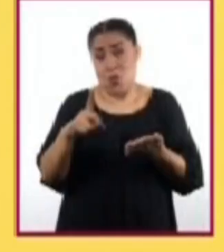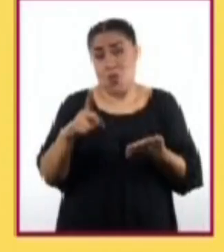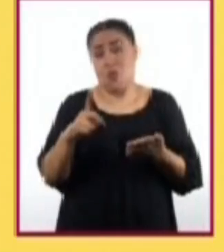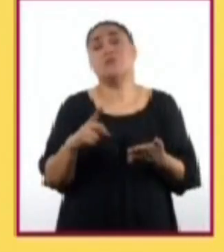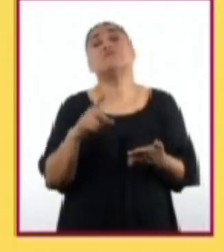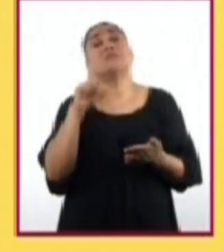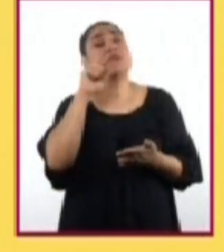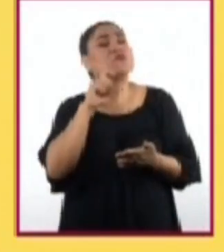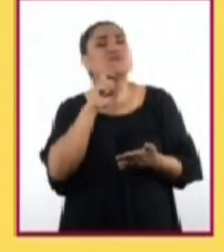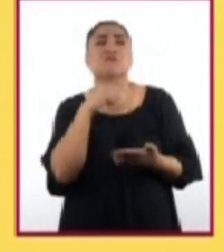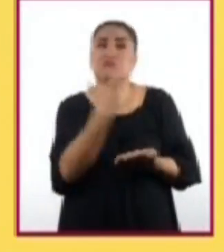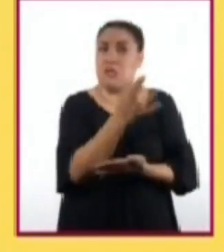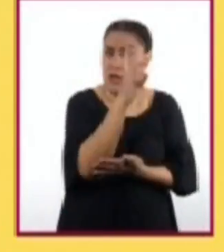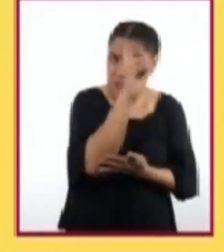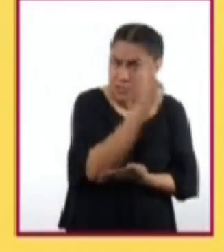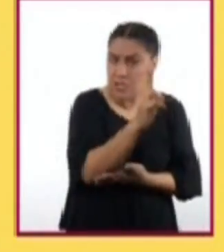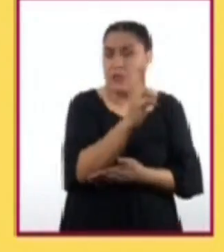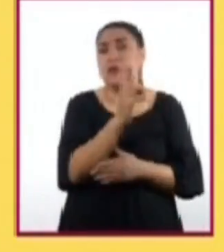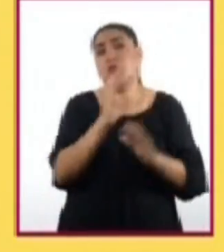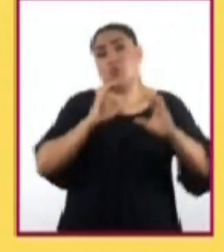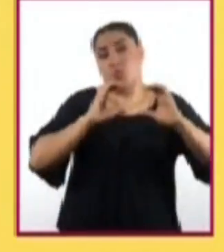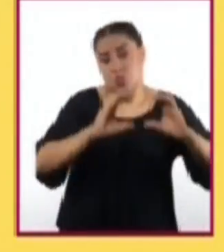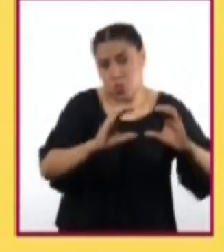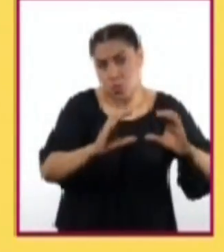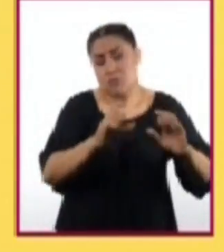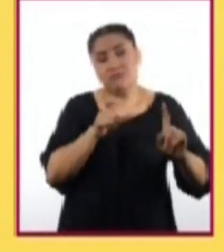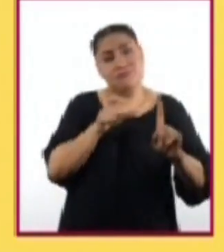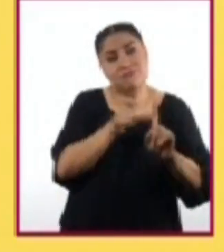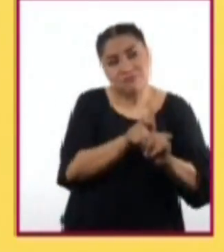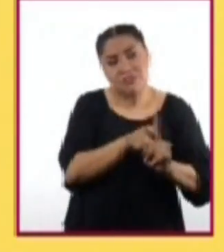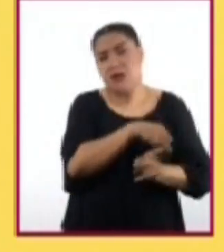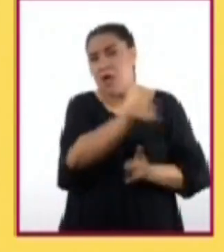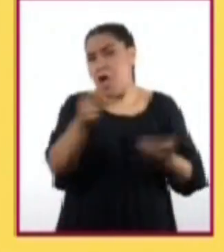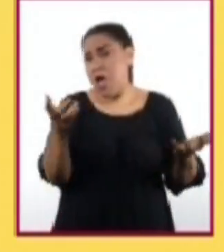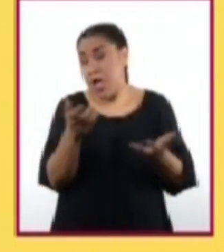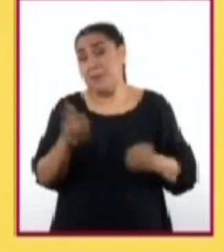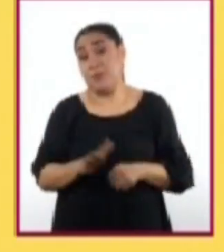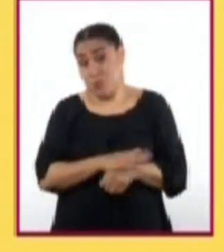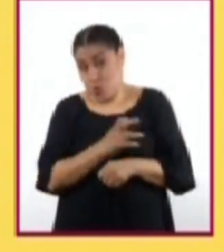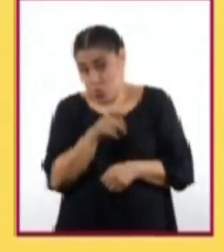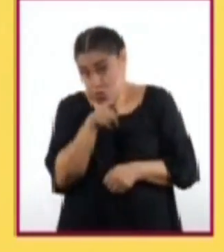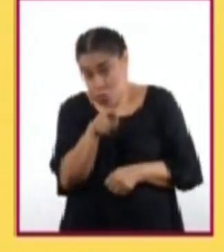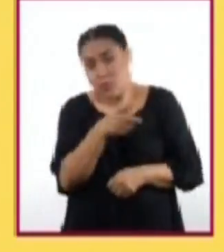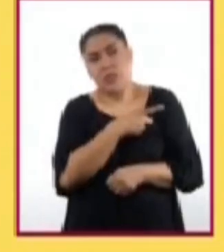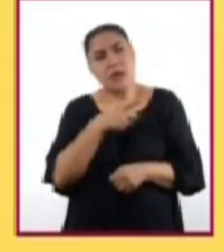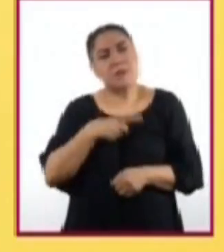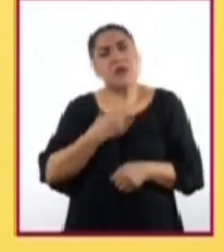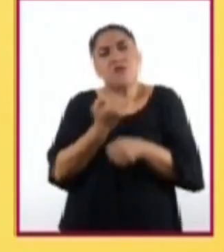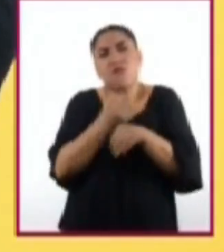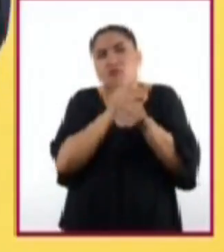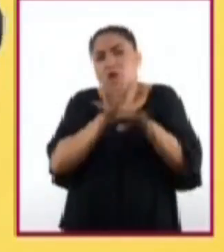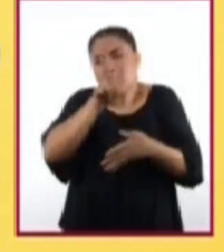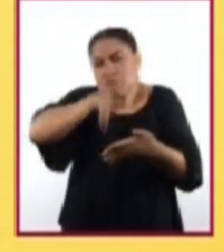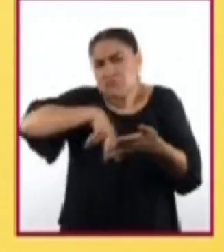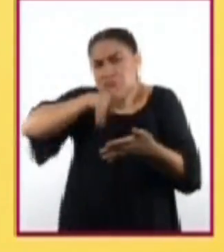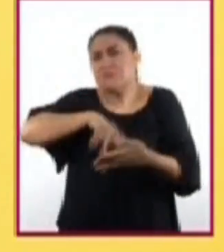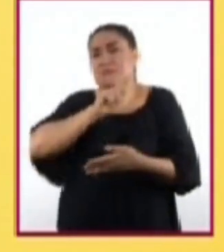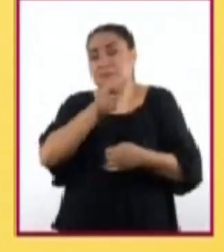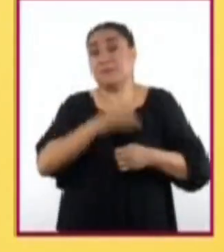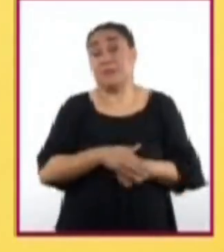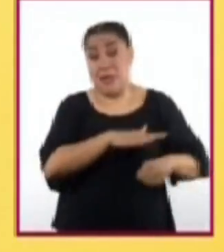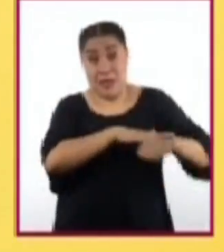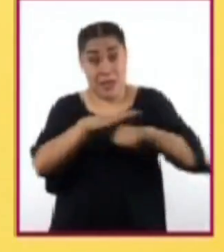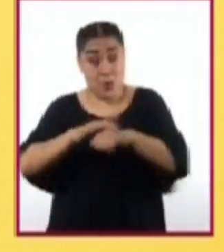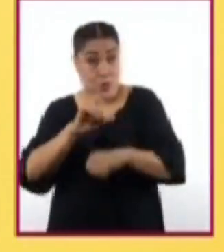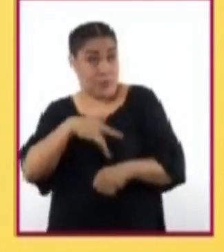respetados, protegidos y ejercidos. Para ello, debes estar informado al respecto. Recuerda que para